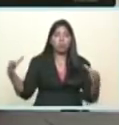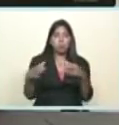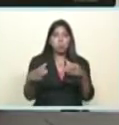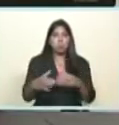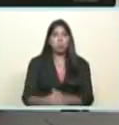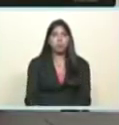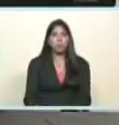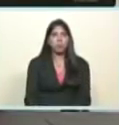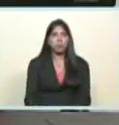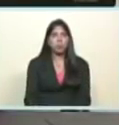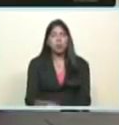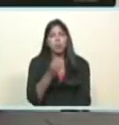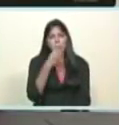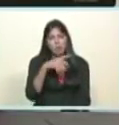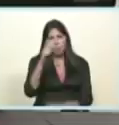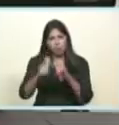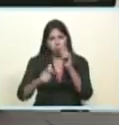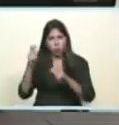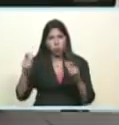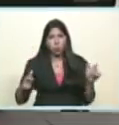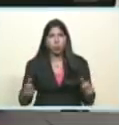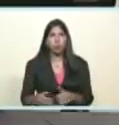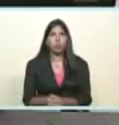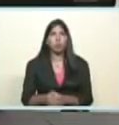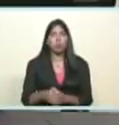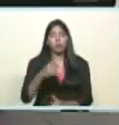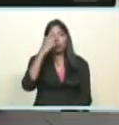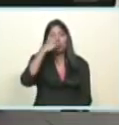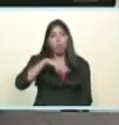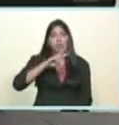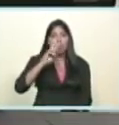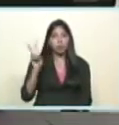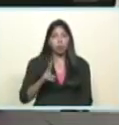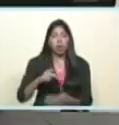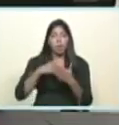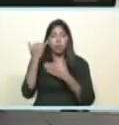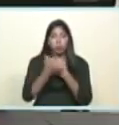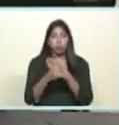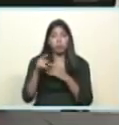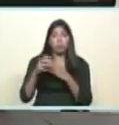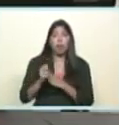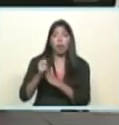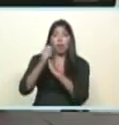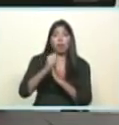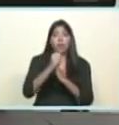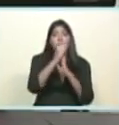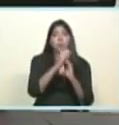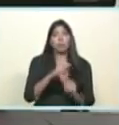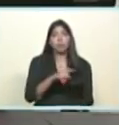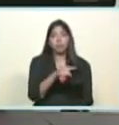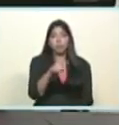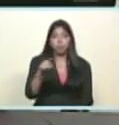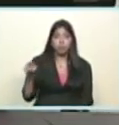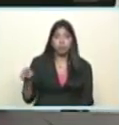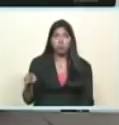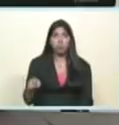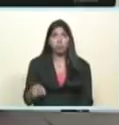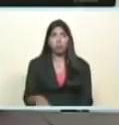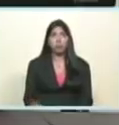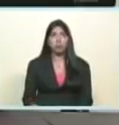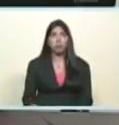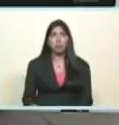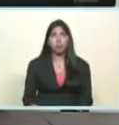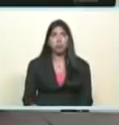nuestra bella gente del movimiento somos venezuela los brigadistas vamos ahora rumbo elías